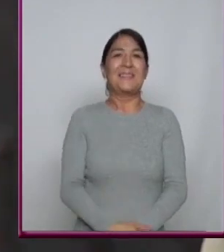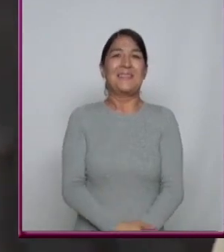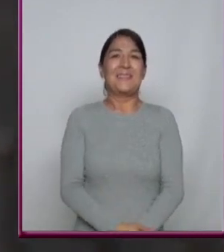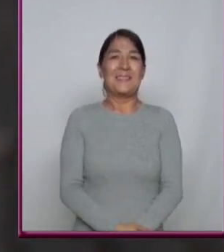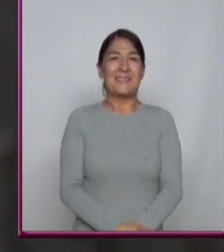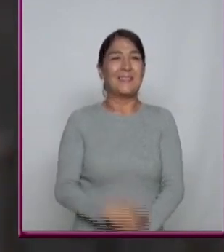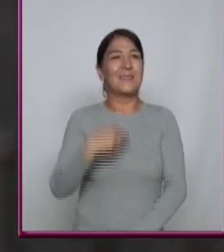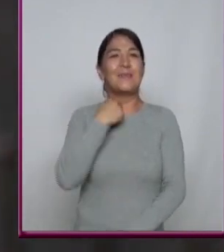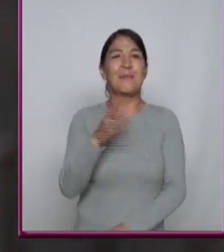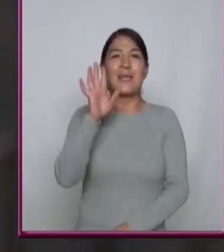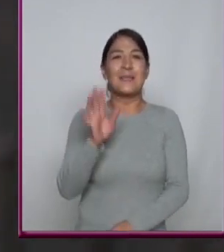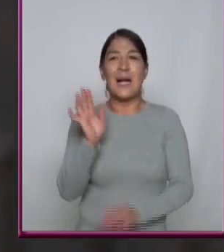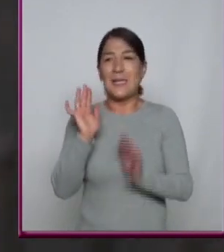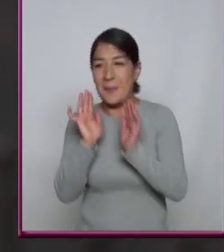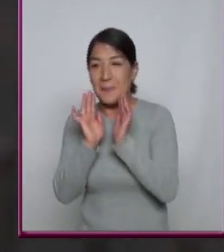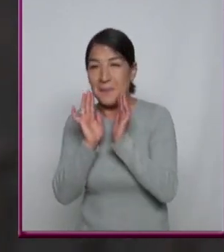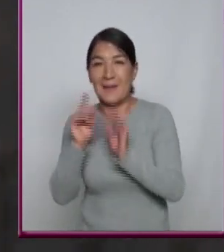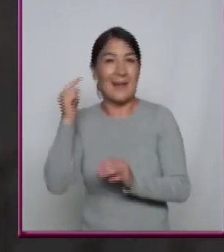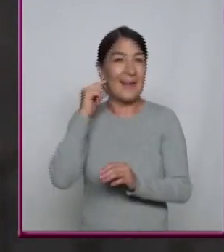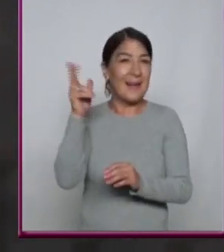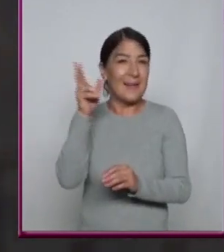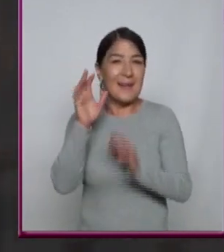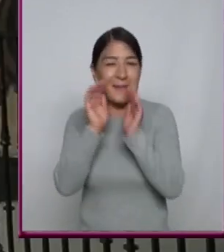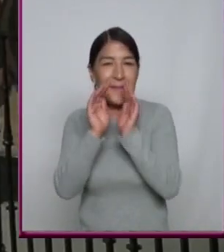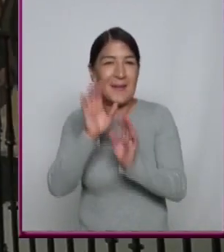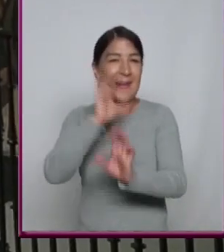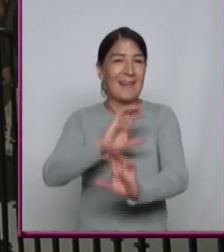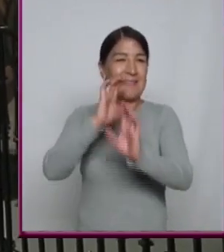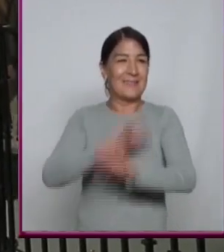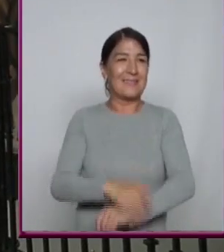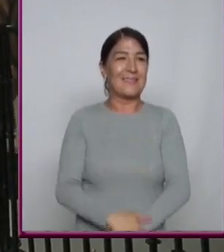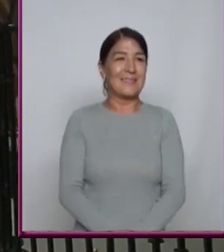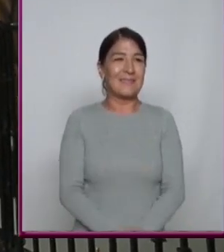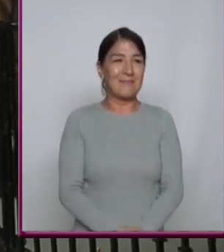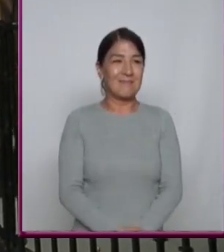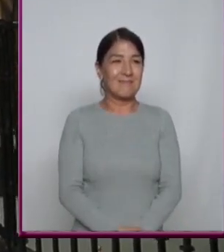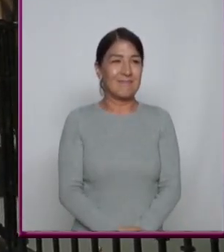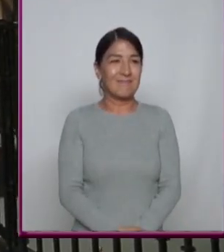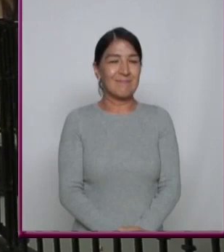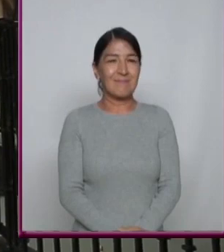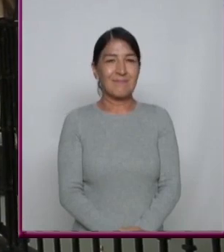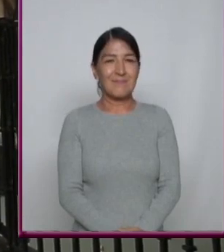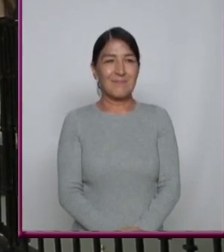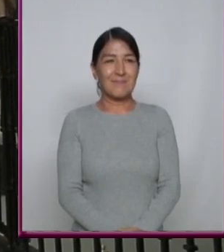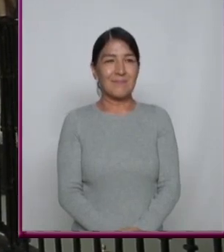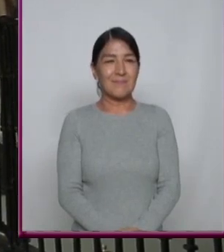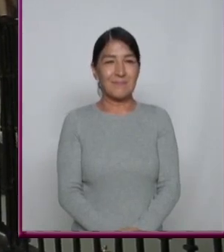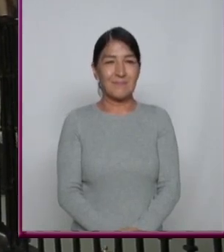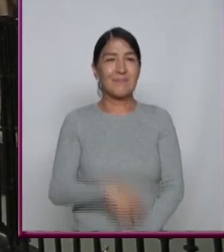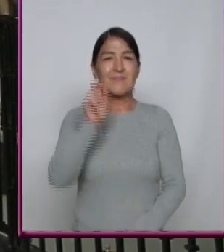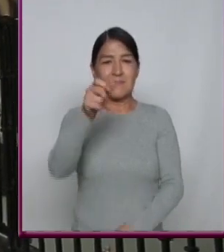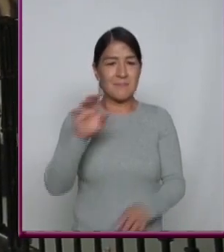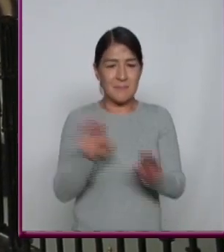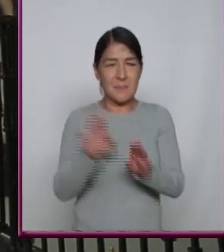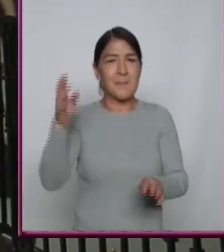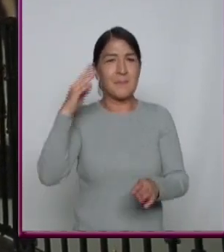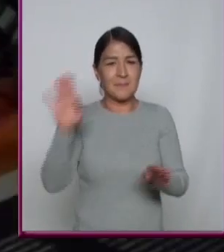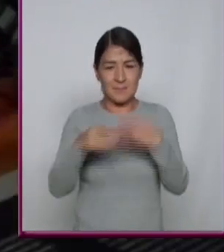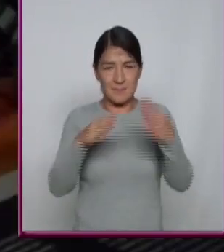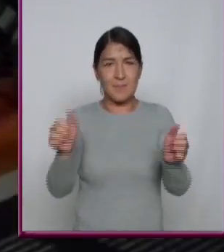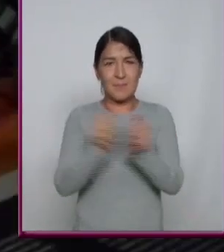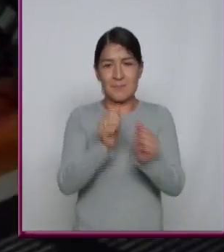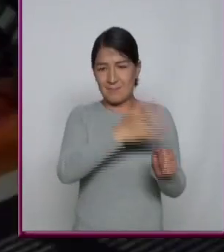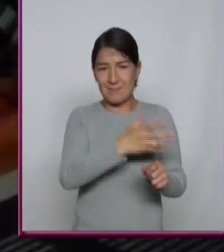Cantándole al oído A alguien Para mandarlo A la cama A la tumba A El aparato Con el que se grabó